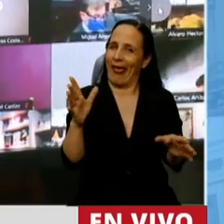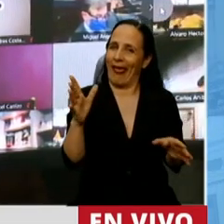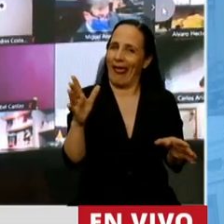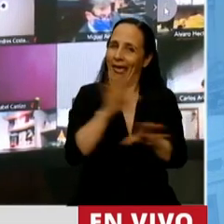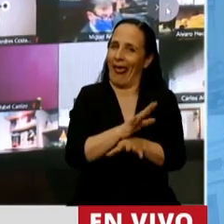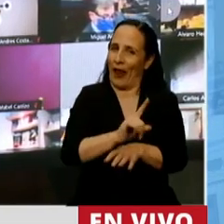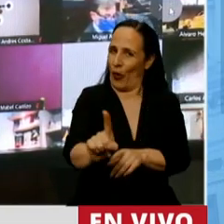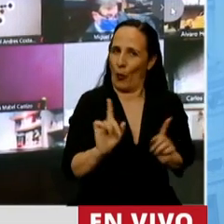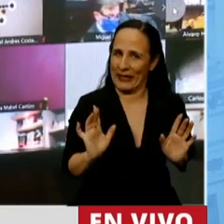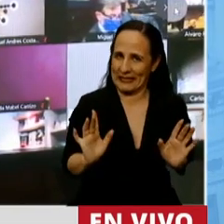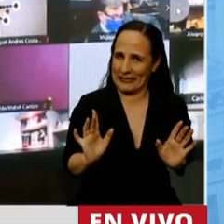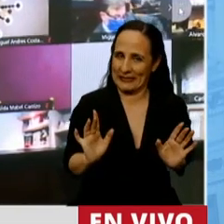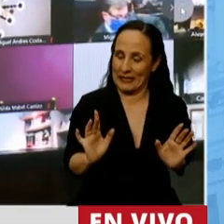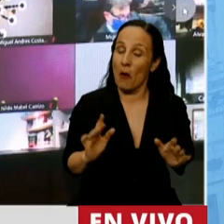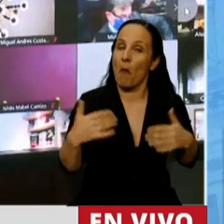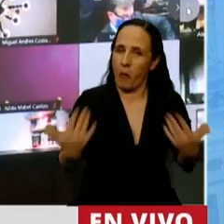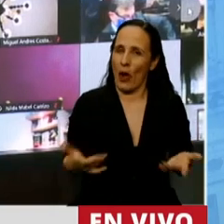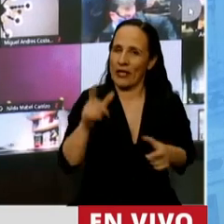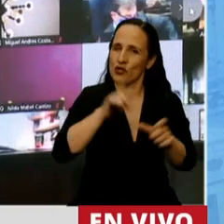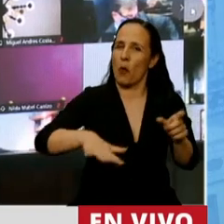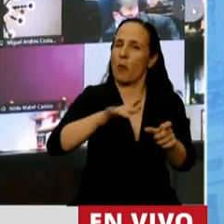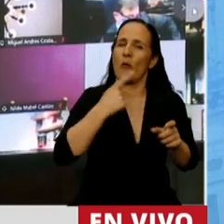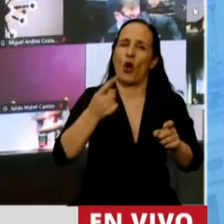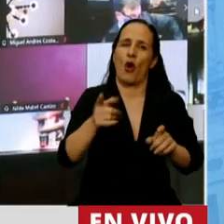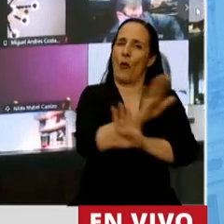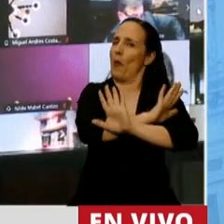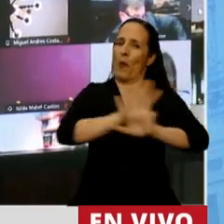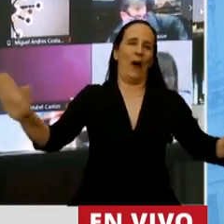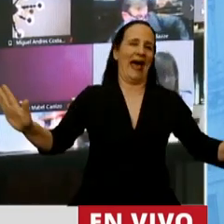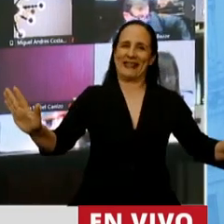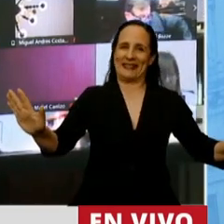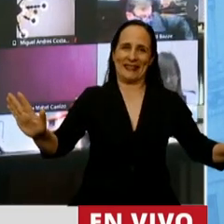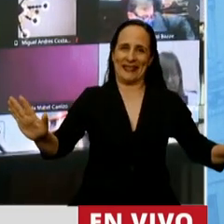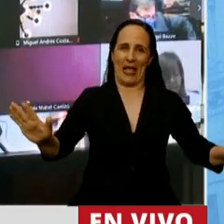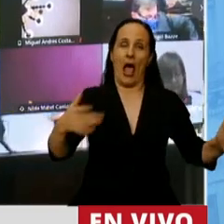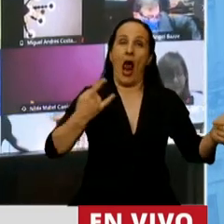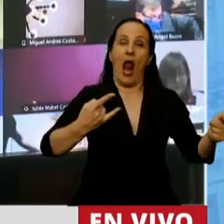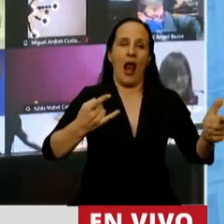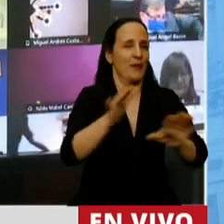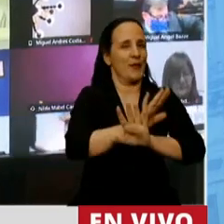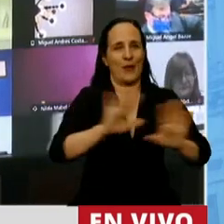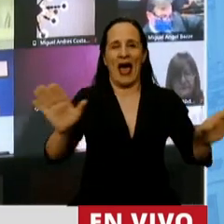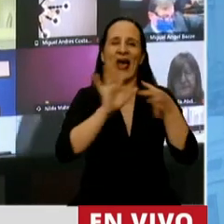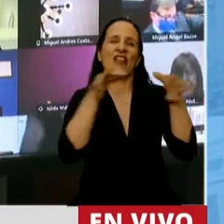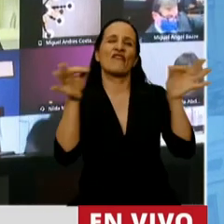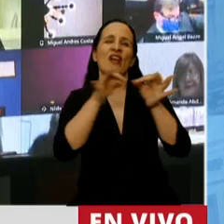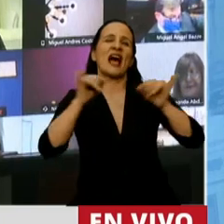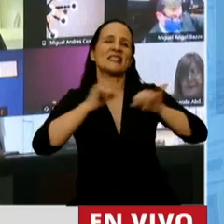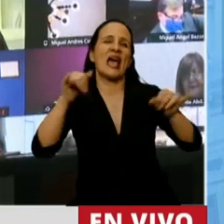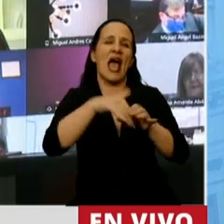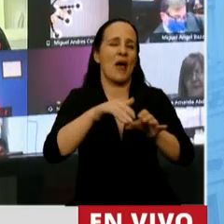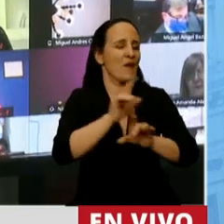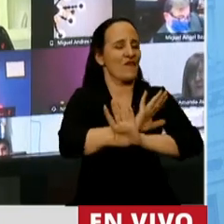y por eso les dijo basta a los eslogan de campaña,